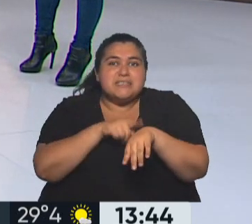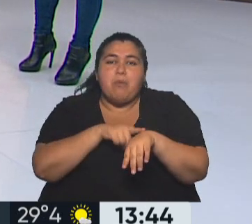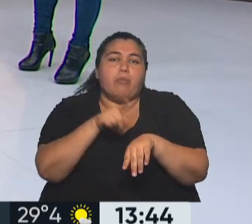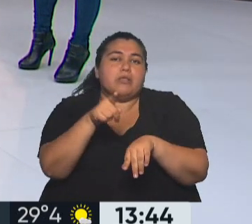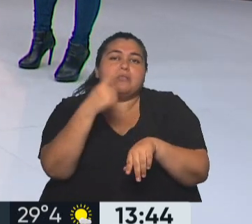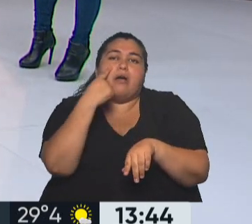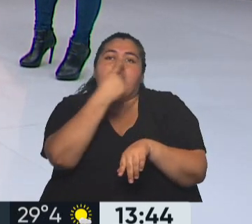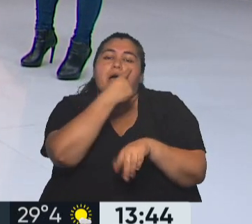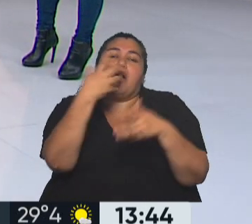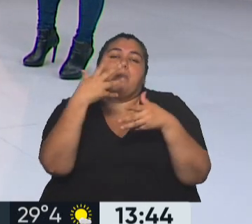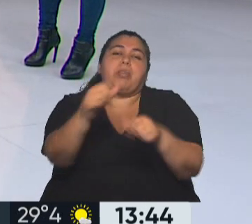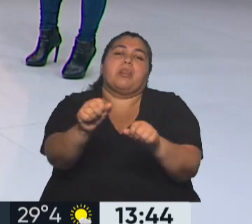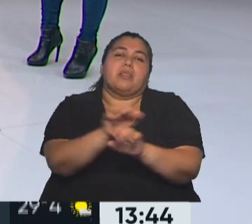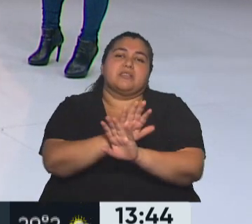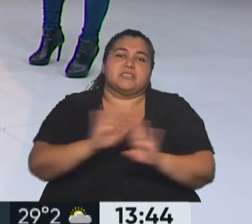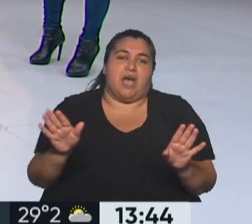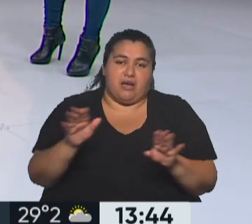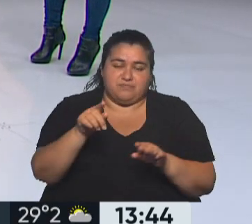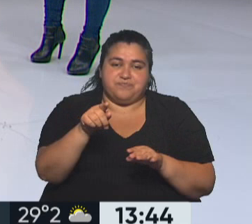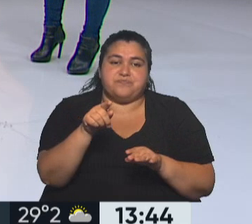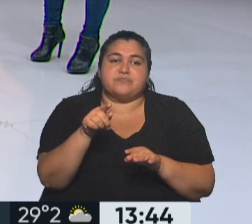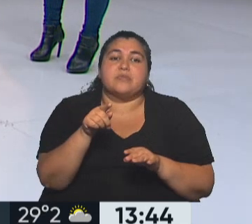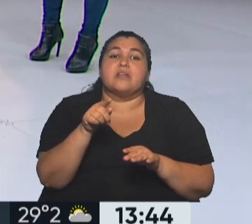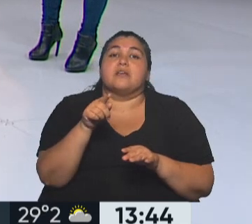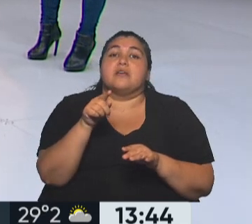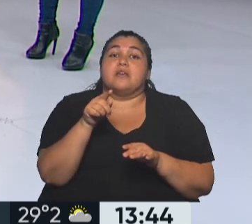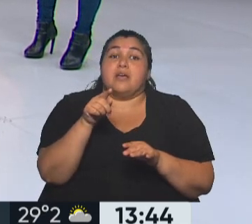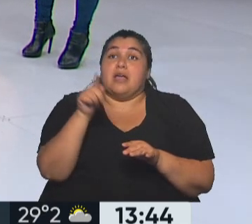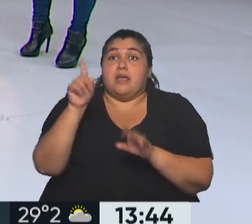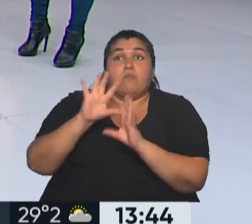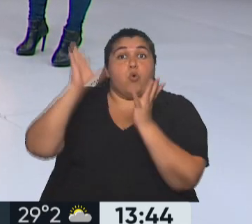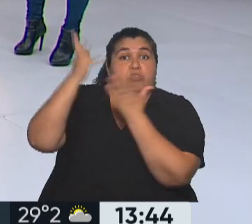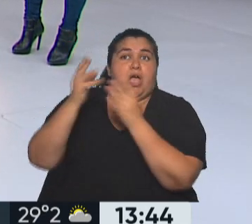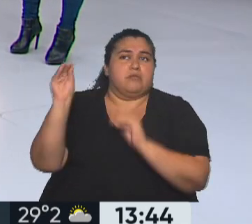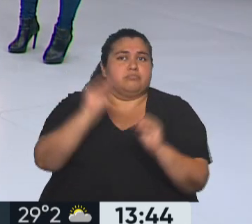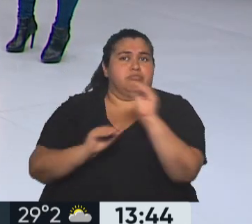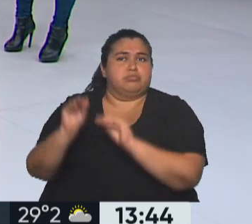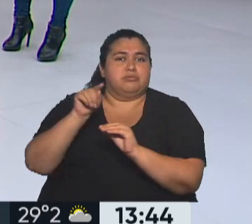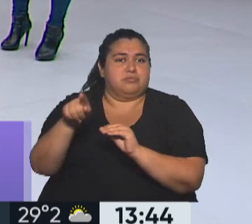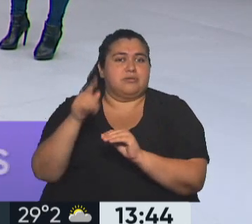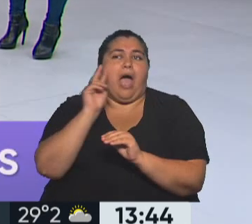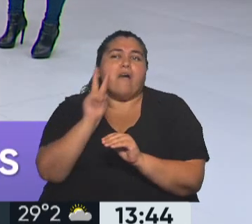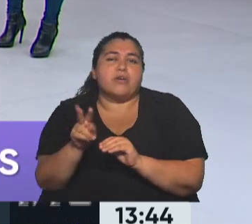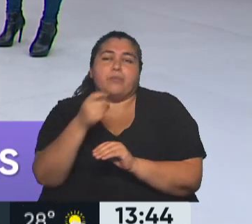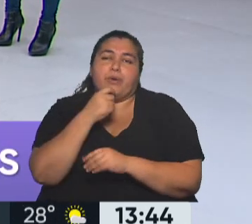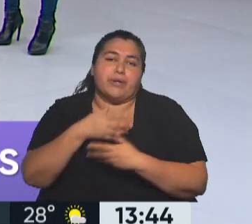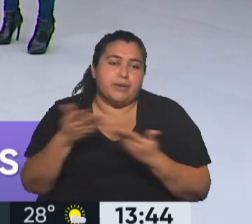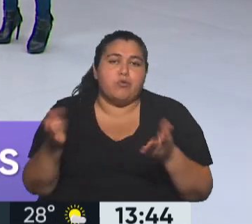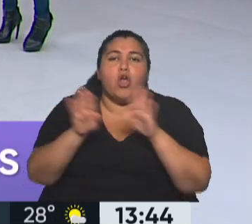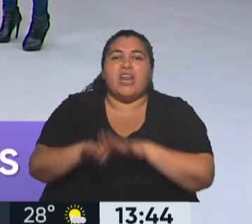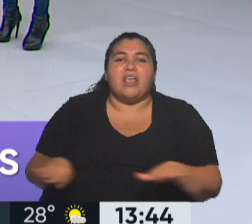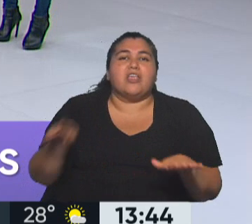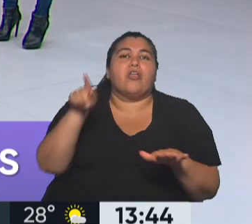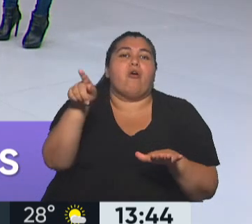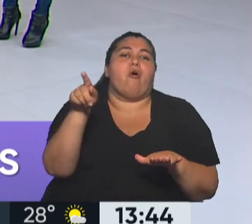digamos, más exacta. Porque, por ejemplo, ahora a nivel mundial se usa mucho con el tema de ver, por ejemplo, un niño, una niña